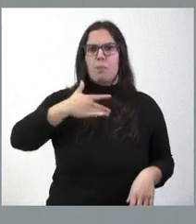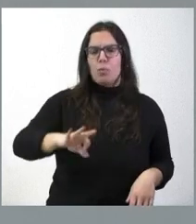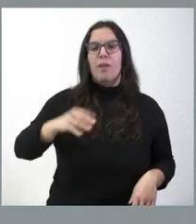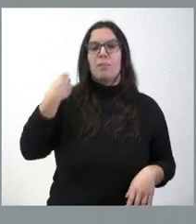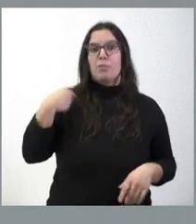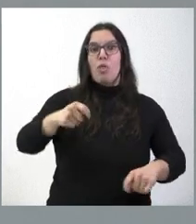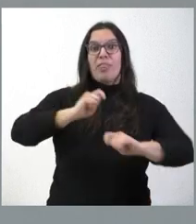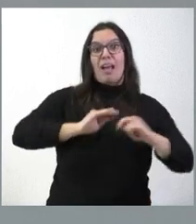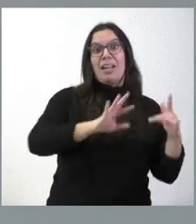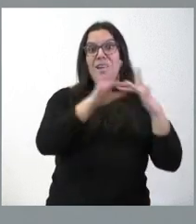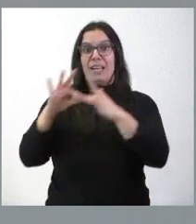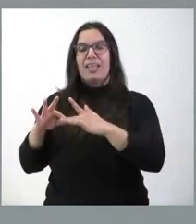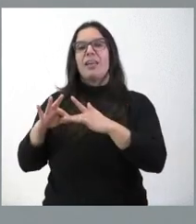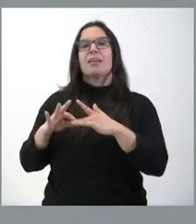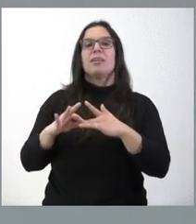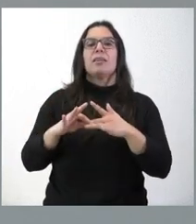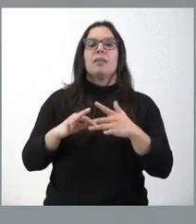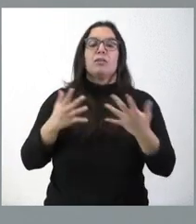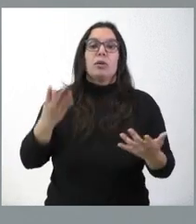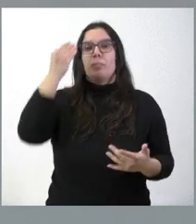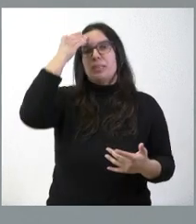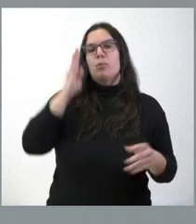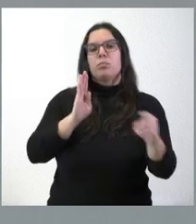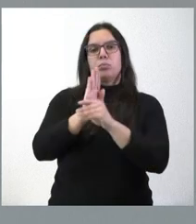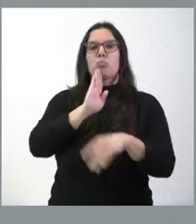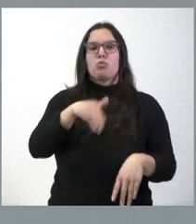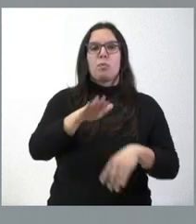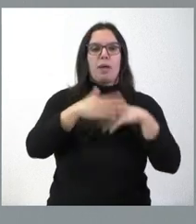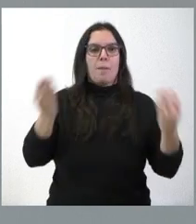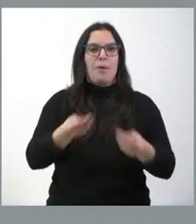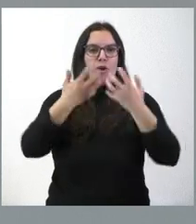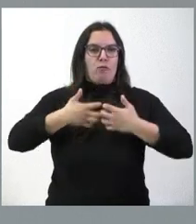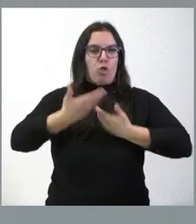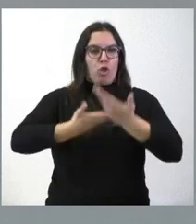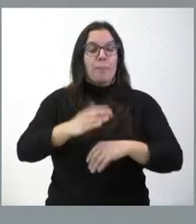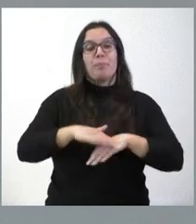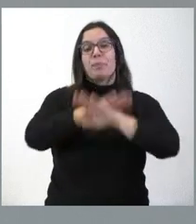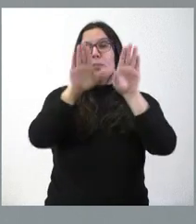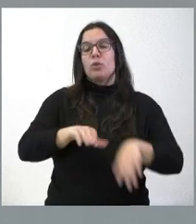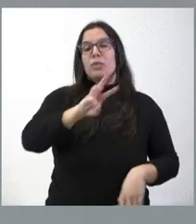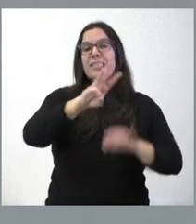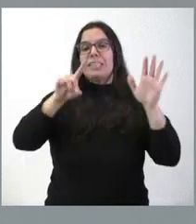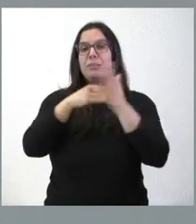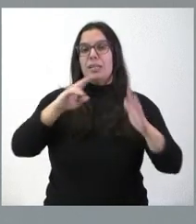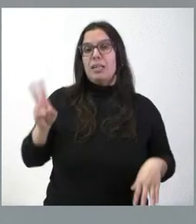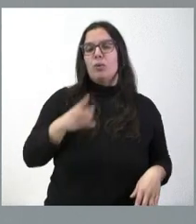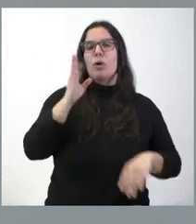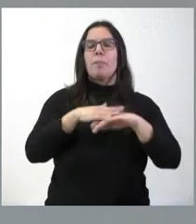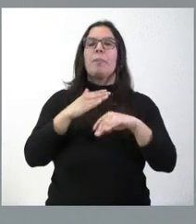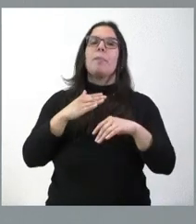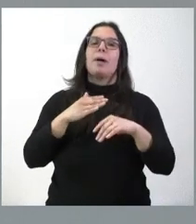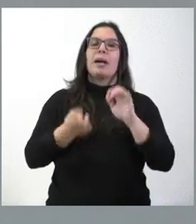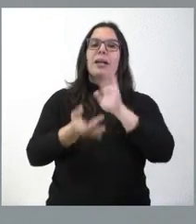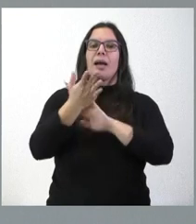líder en el ámbito del turismo rural y creemos necesario esta cantidad para mejorar su funcionamiento. Y, por último, 36.000 euros para el desarrollo de la